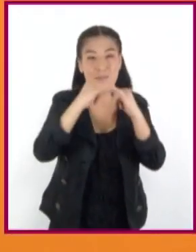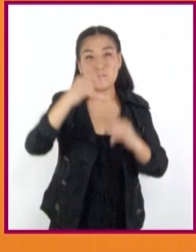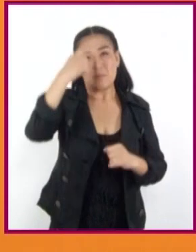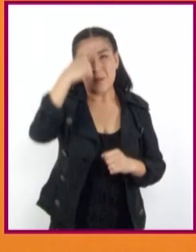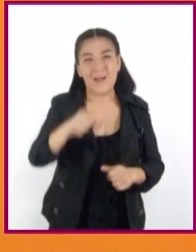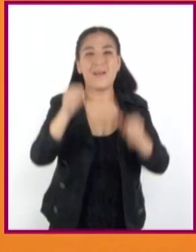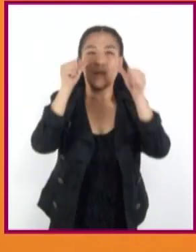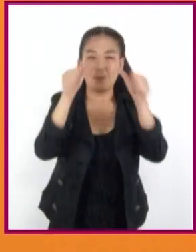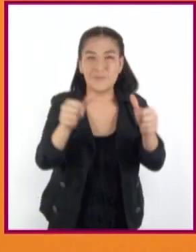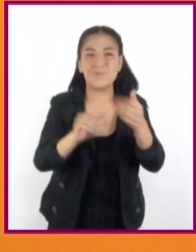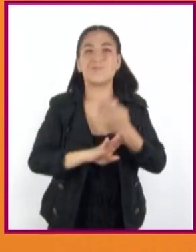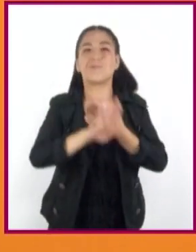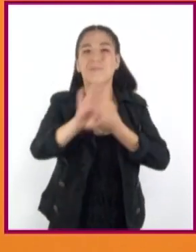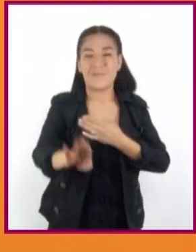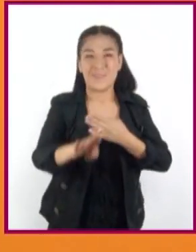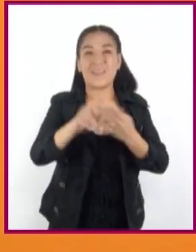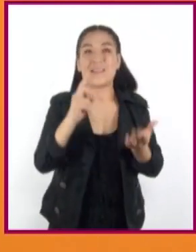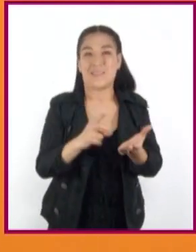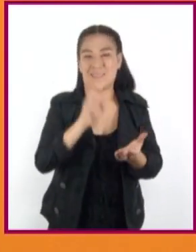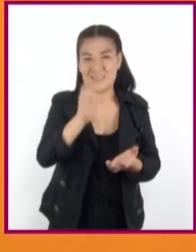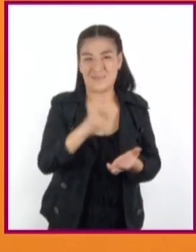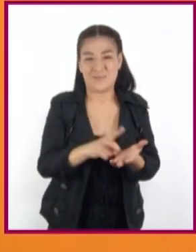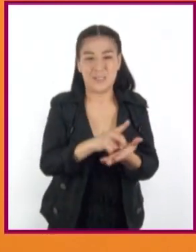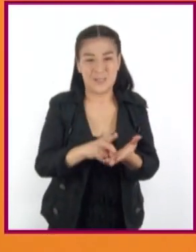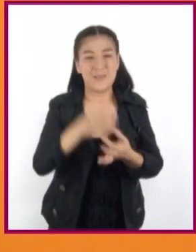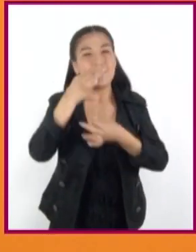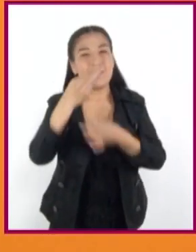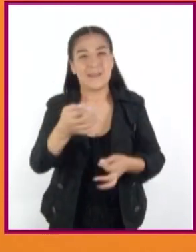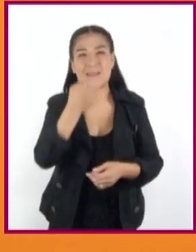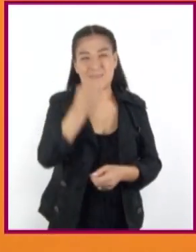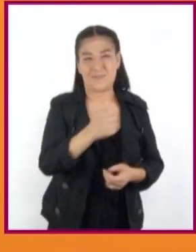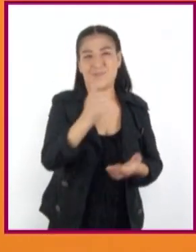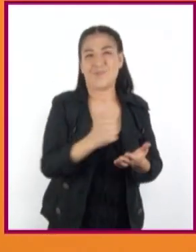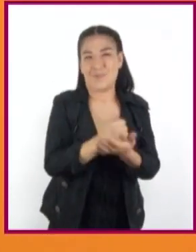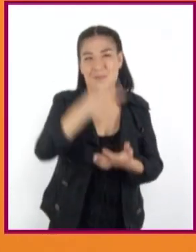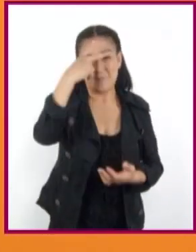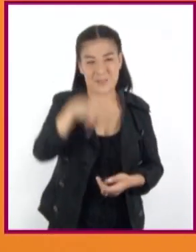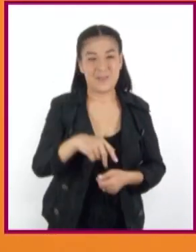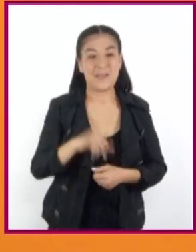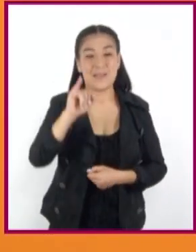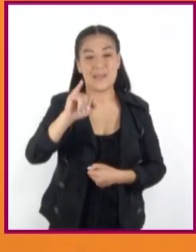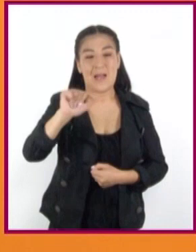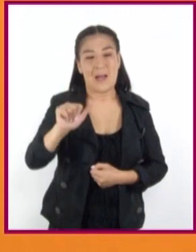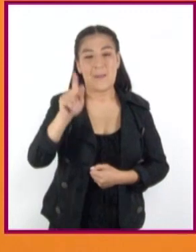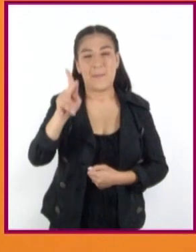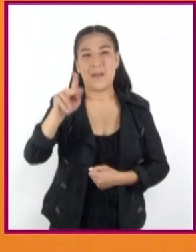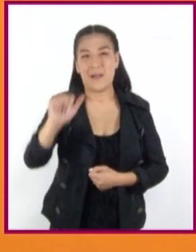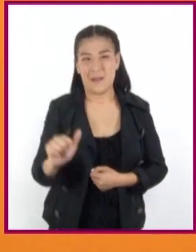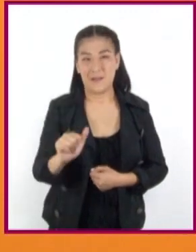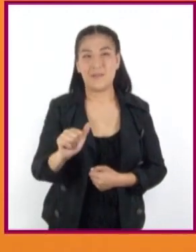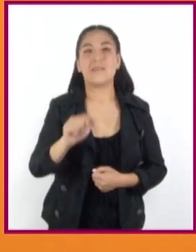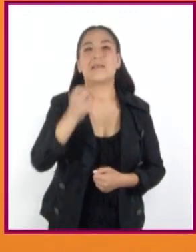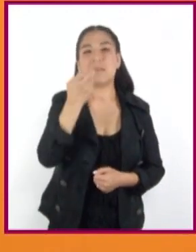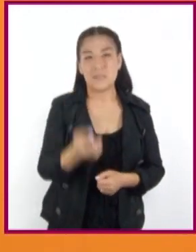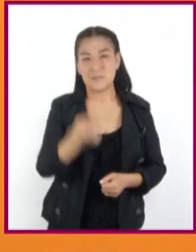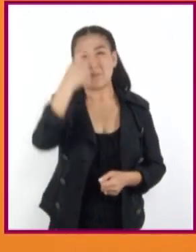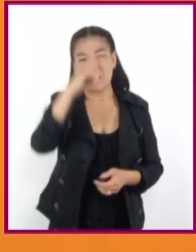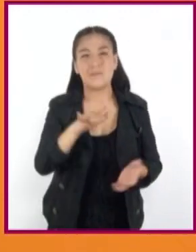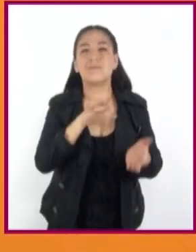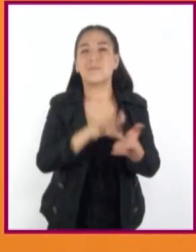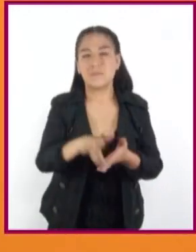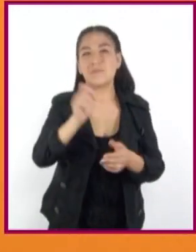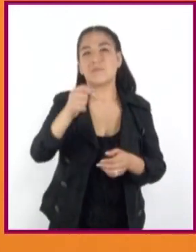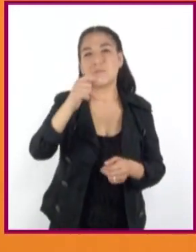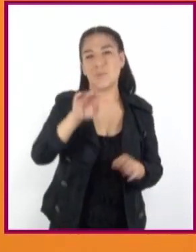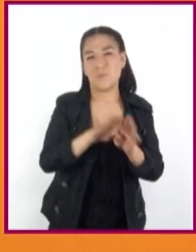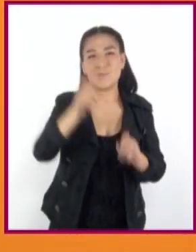y Prevención de las Adicciones en la Ciudad de México, IAPA, brinda un servicio de salud mental